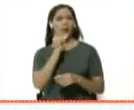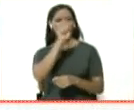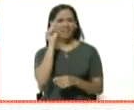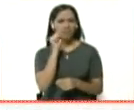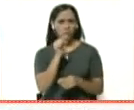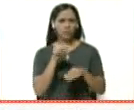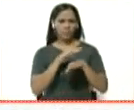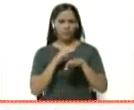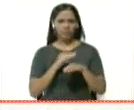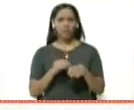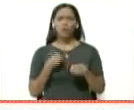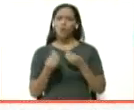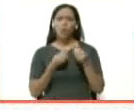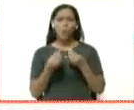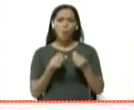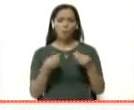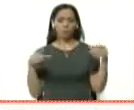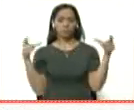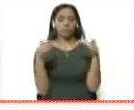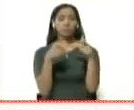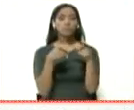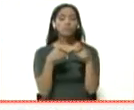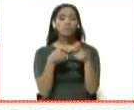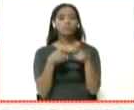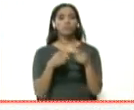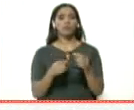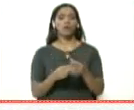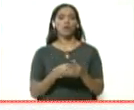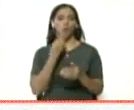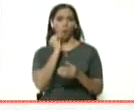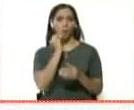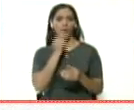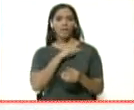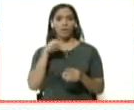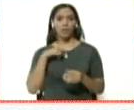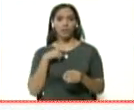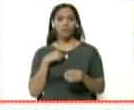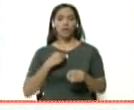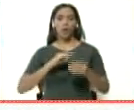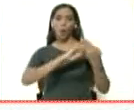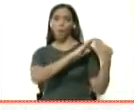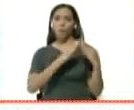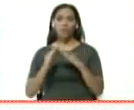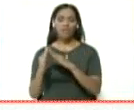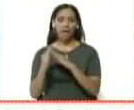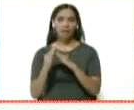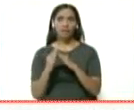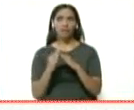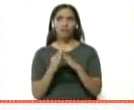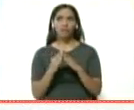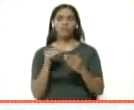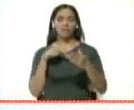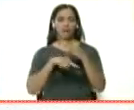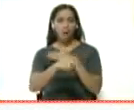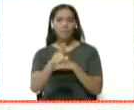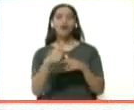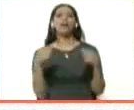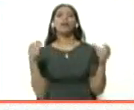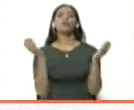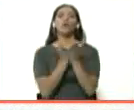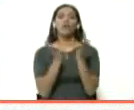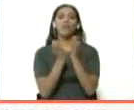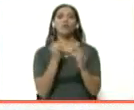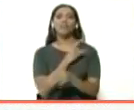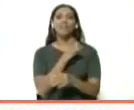¿Cómo haríanos para sacar un equipo o jóvenes de nuestras comunidades que podamos llegar a los colegios, la universidad y a los